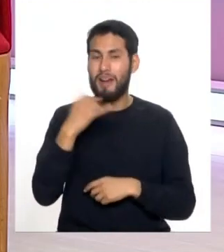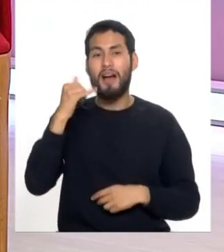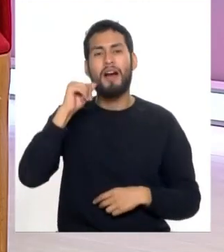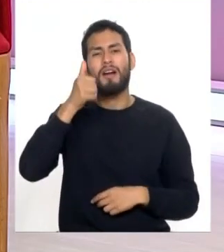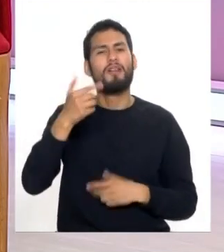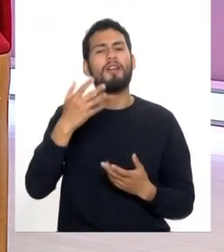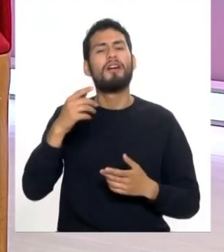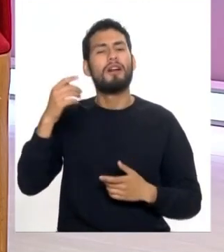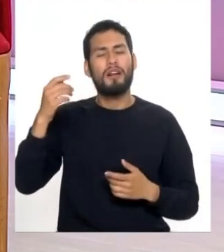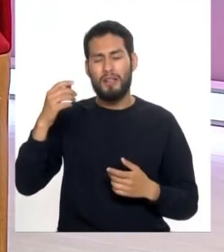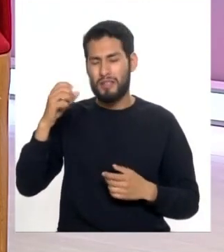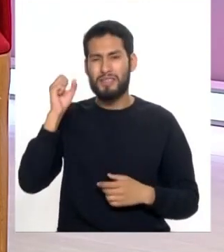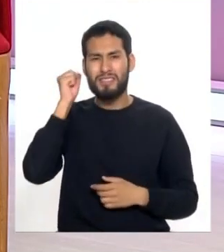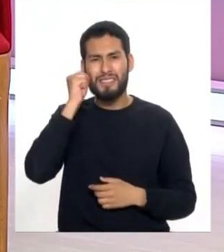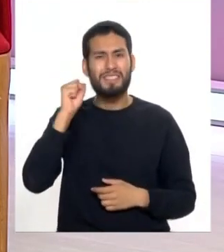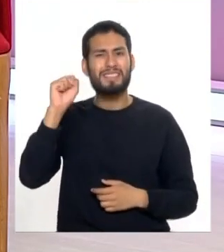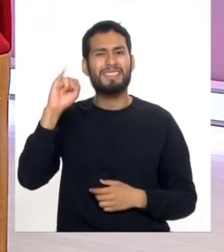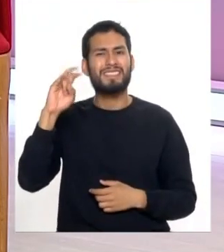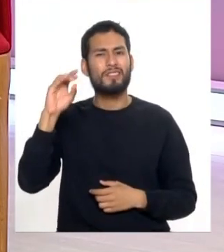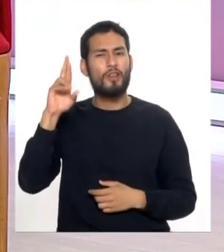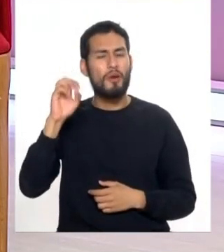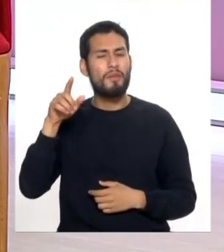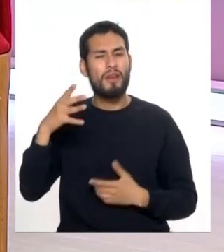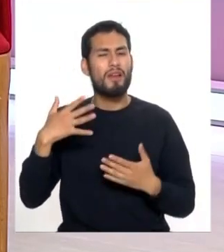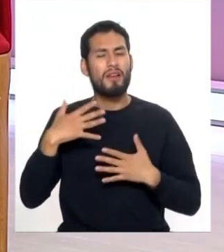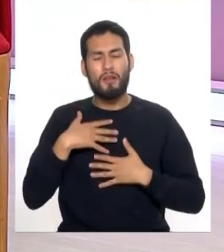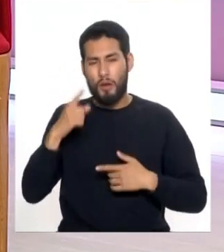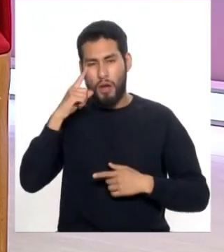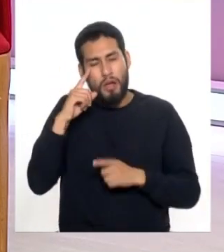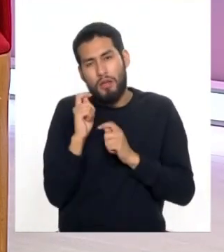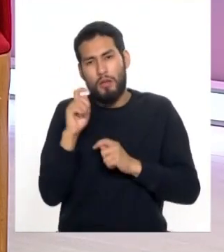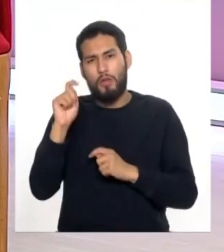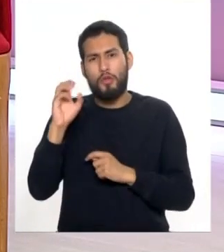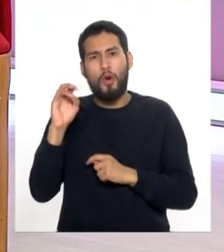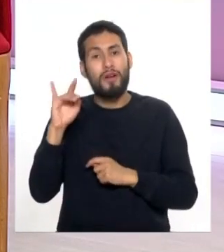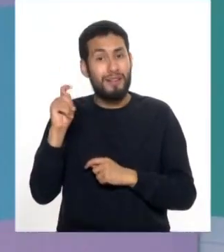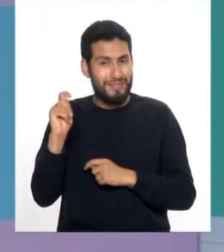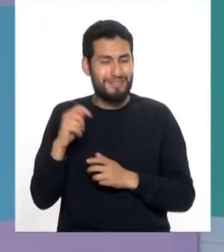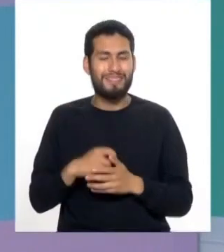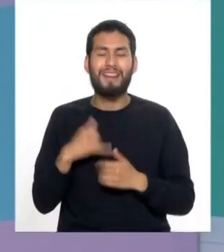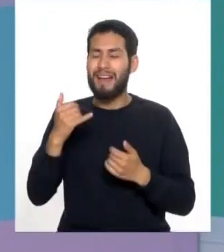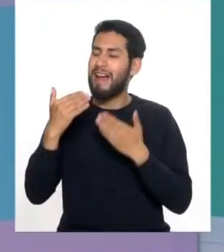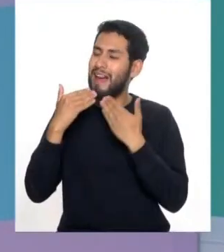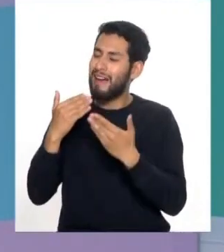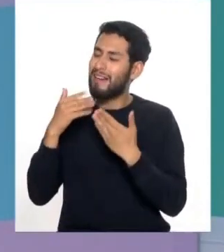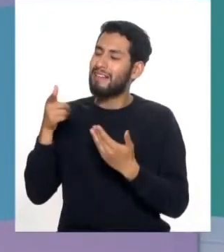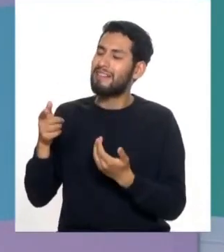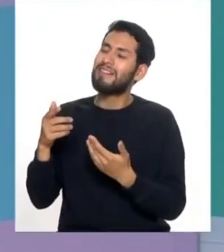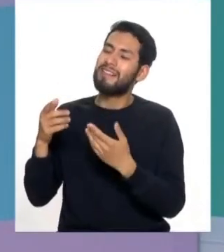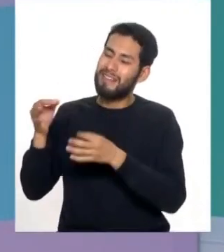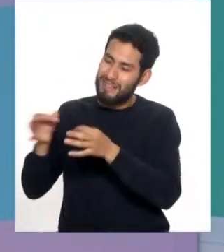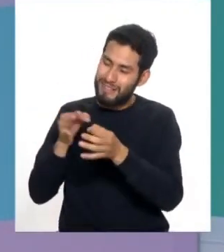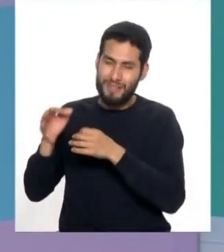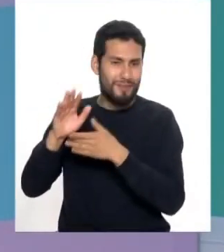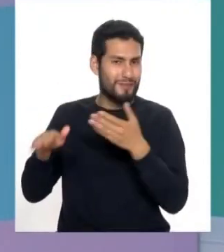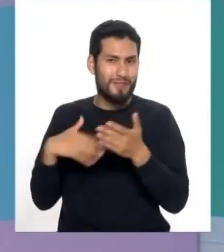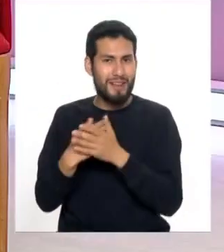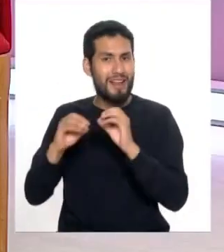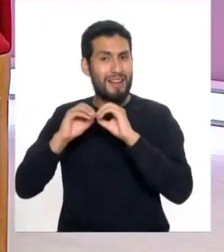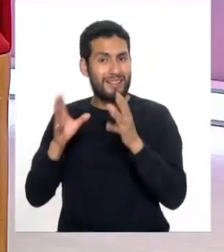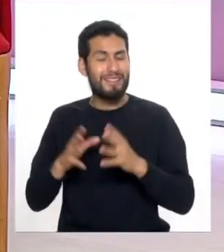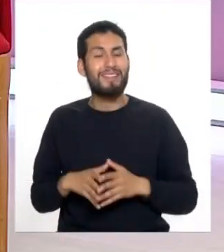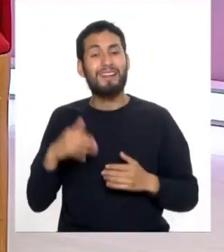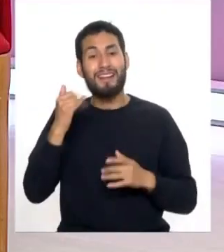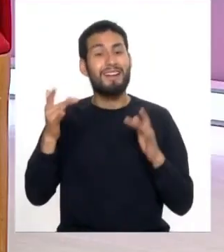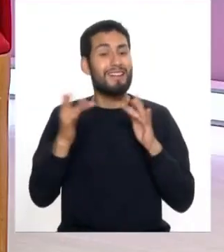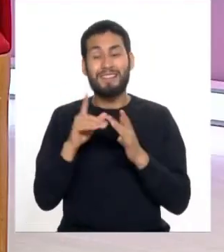de Tourette así que todos atentos el día de mañana muchísimas gracias doctora por la explicación que ha quedado todo clarísimo y